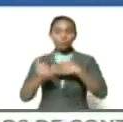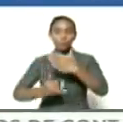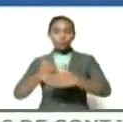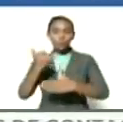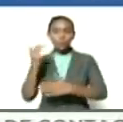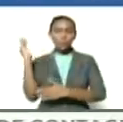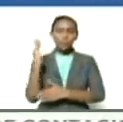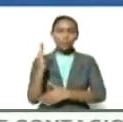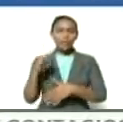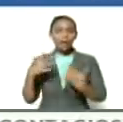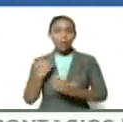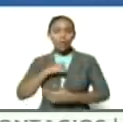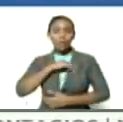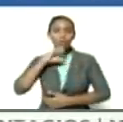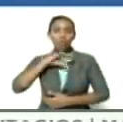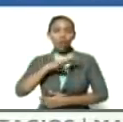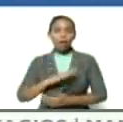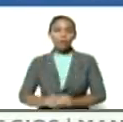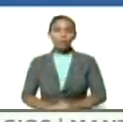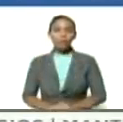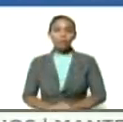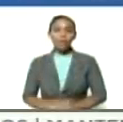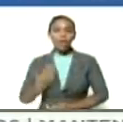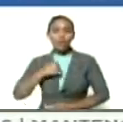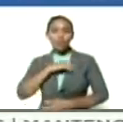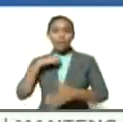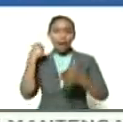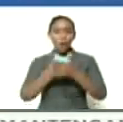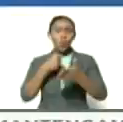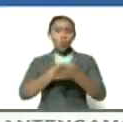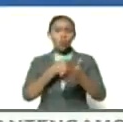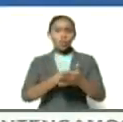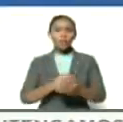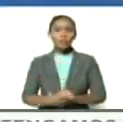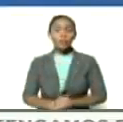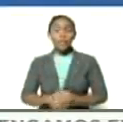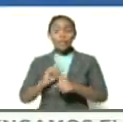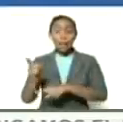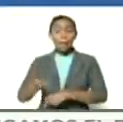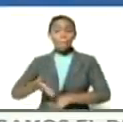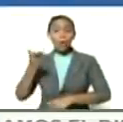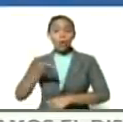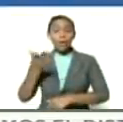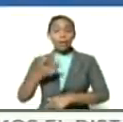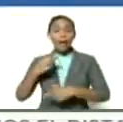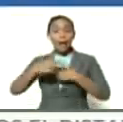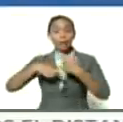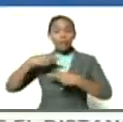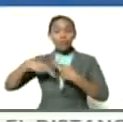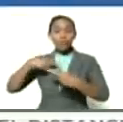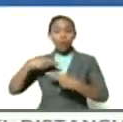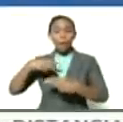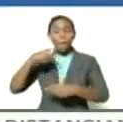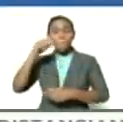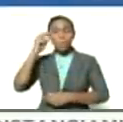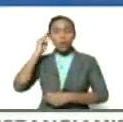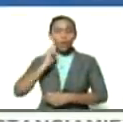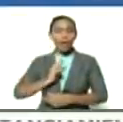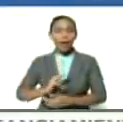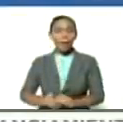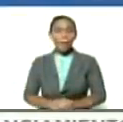viene nuestra historia nuestras luchas así que es muy importante que la revolución bolivariana